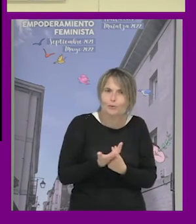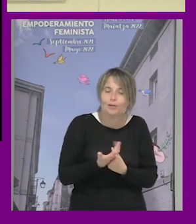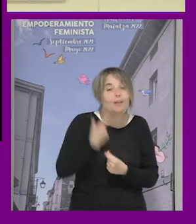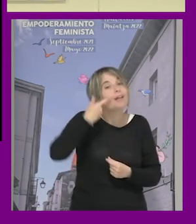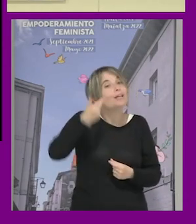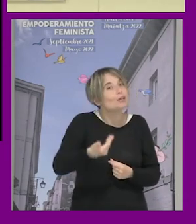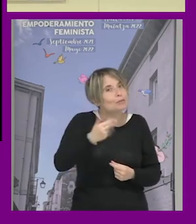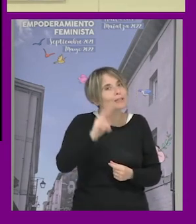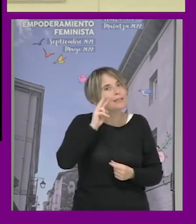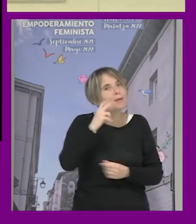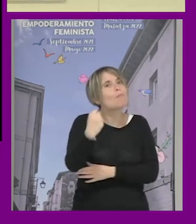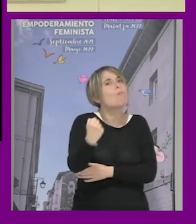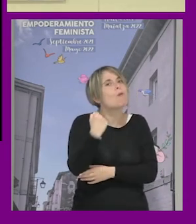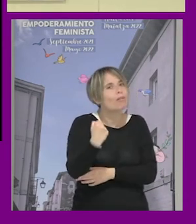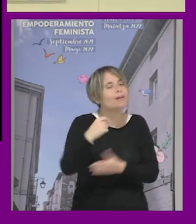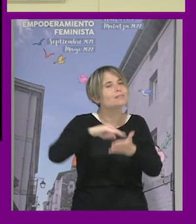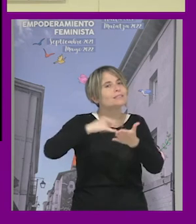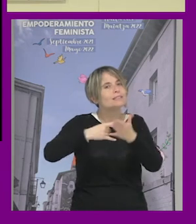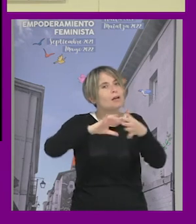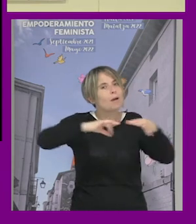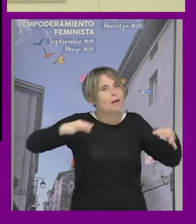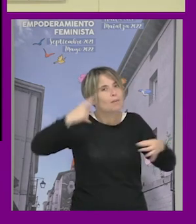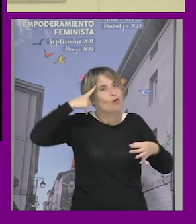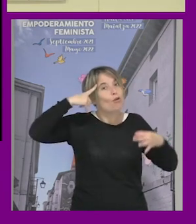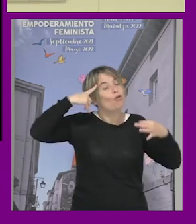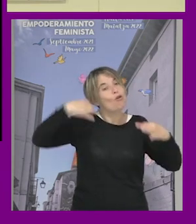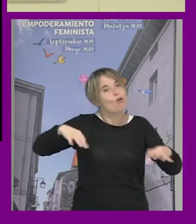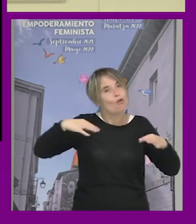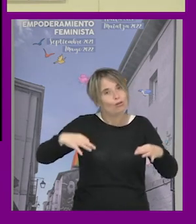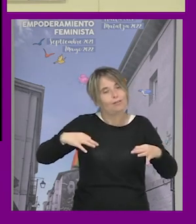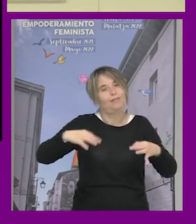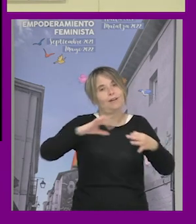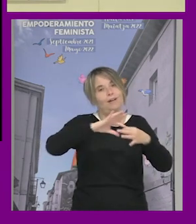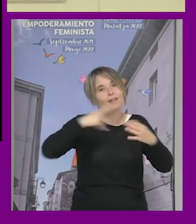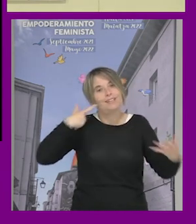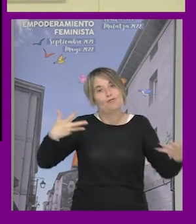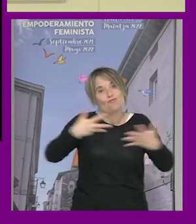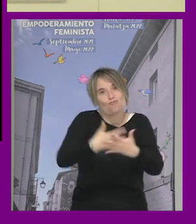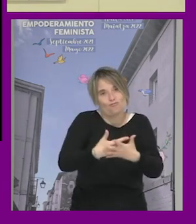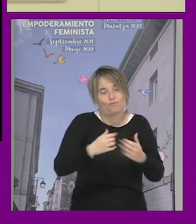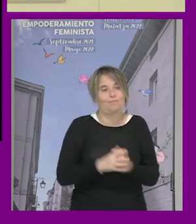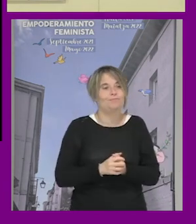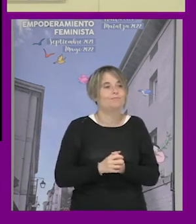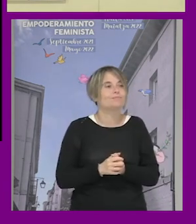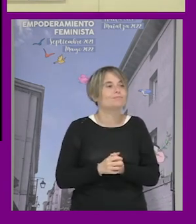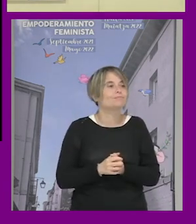importante ver los sistemas de poder pero entendidos desde esta lógica del cruce y